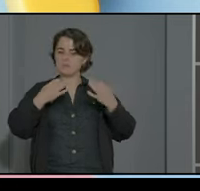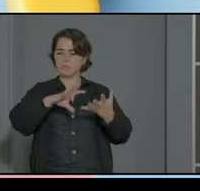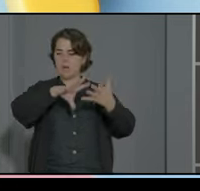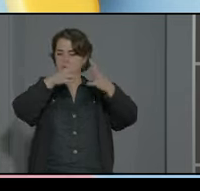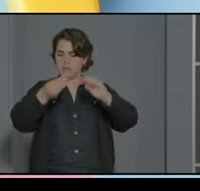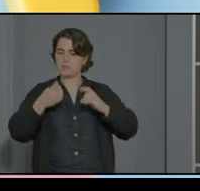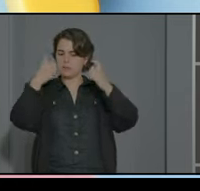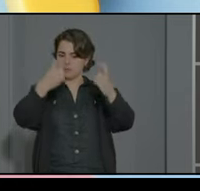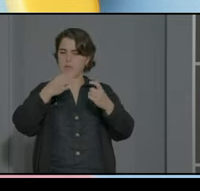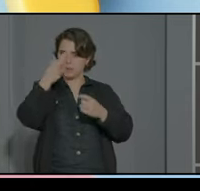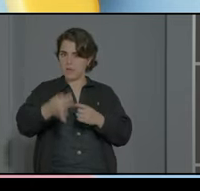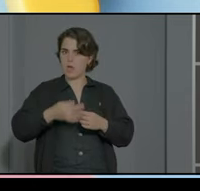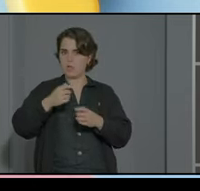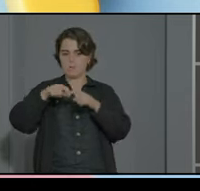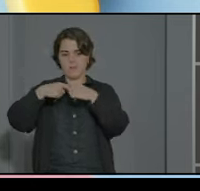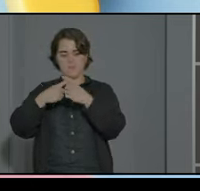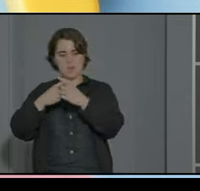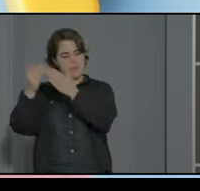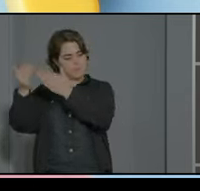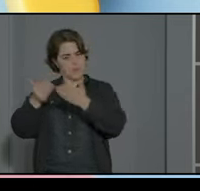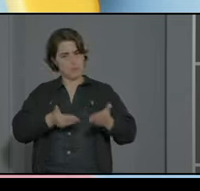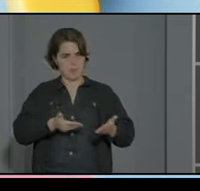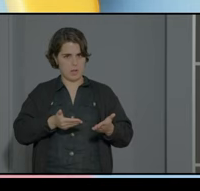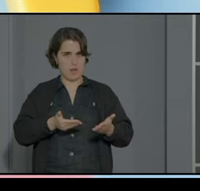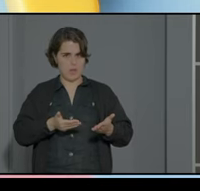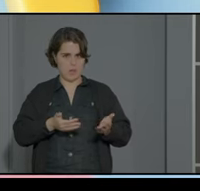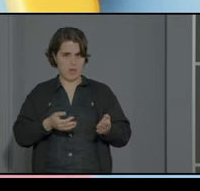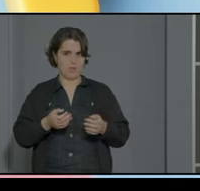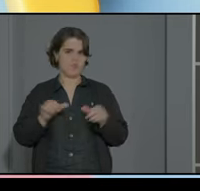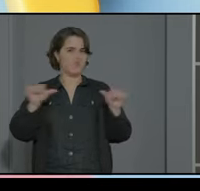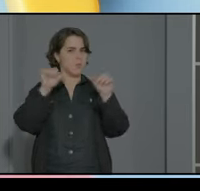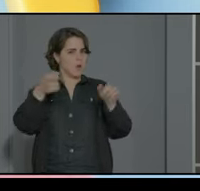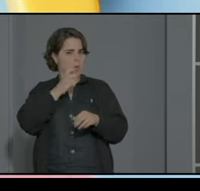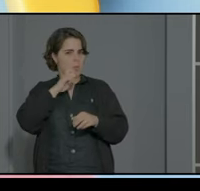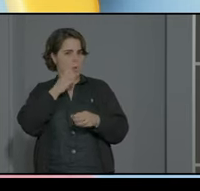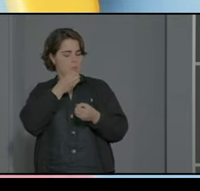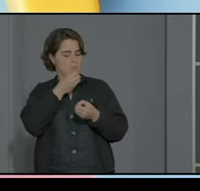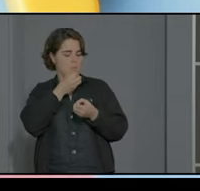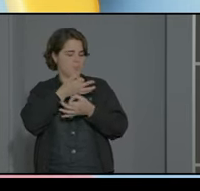dar esa bienvenida de forma eficacia y amable ¿no?